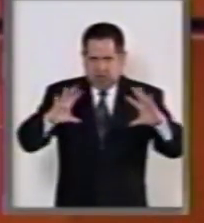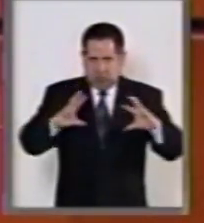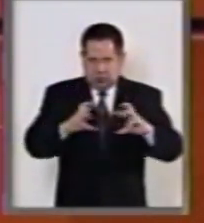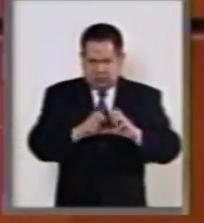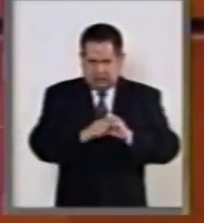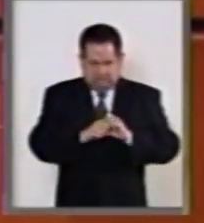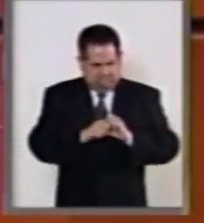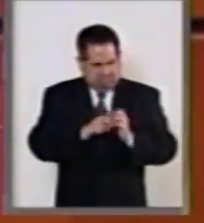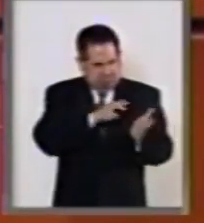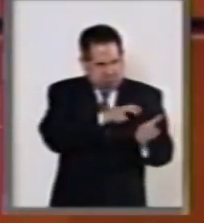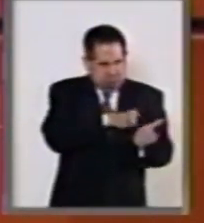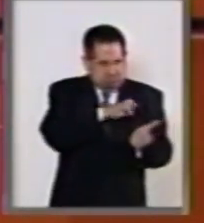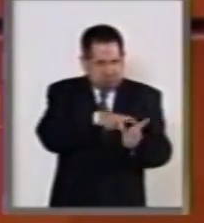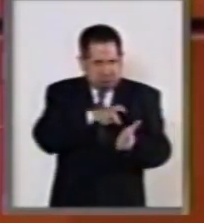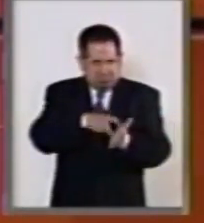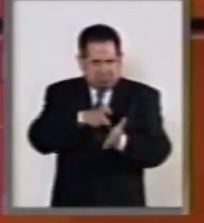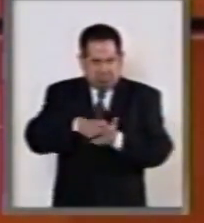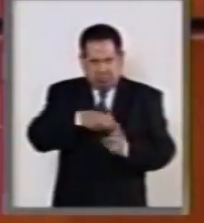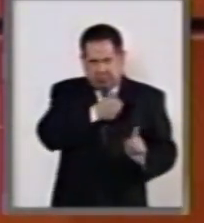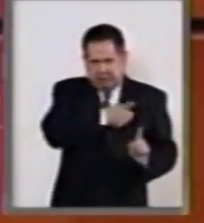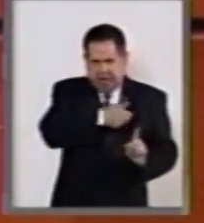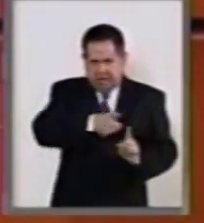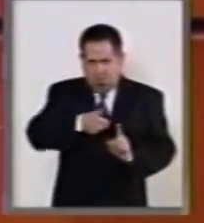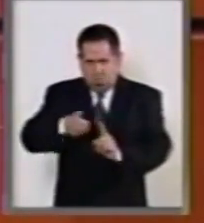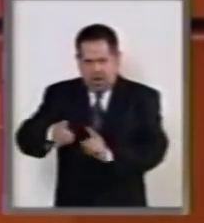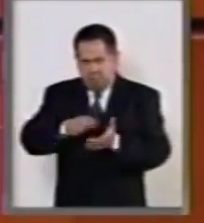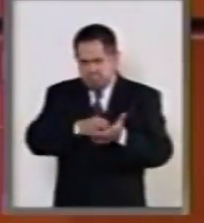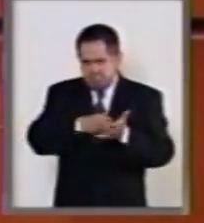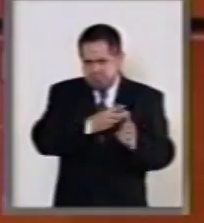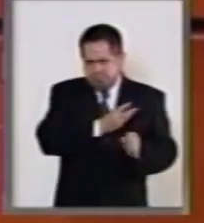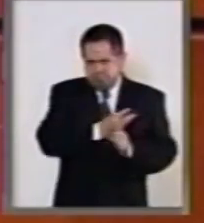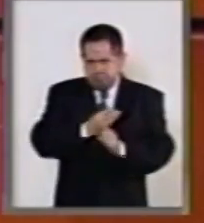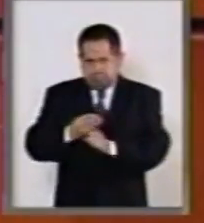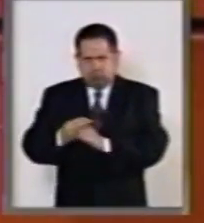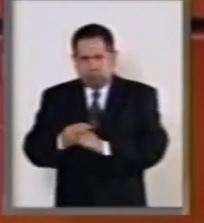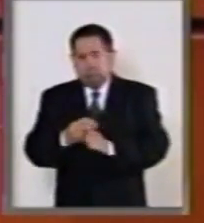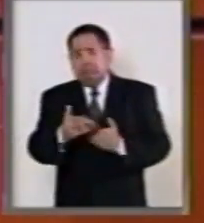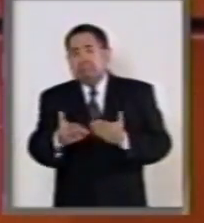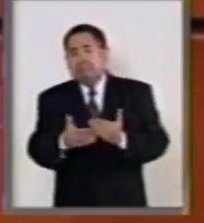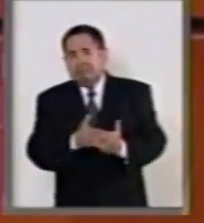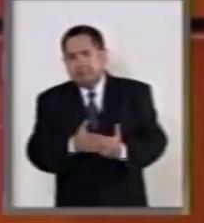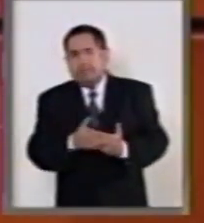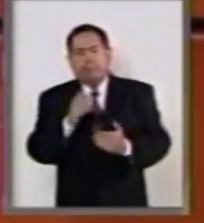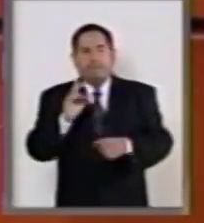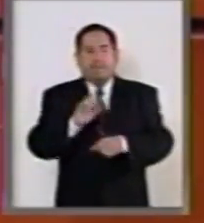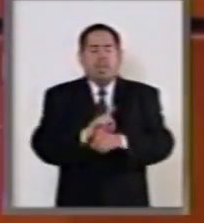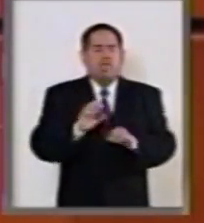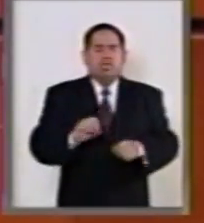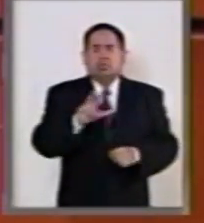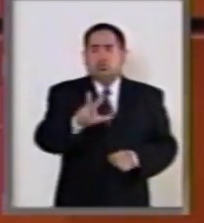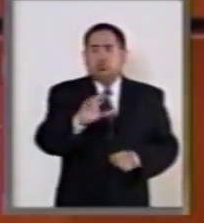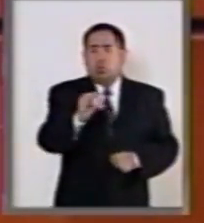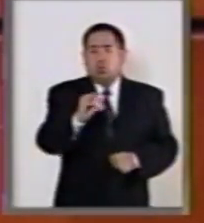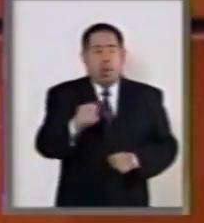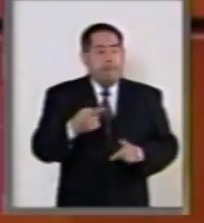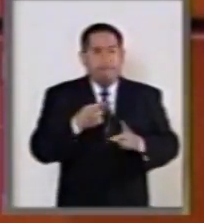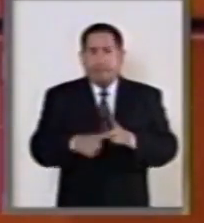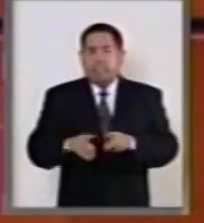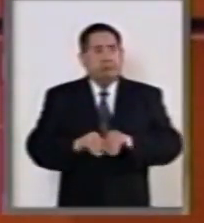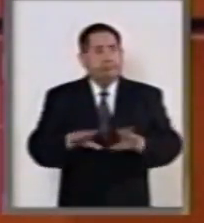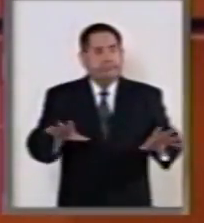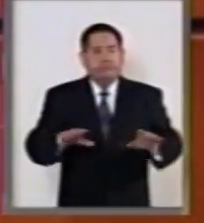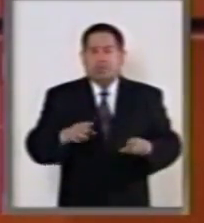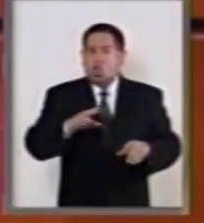las adecuaciones que necesitan prácticamente en la víspera de llegar al 18 de junio en que entre en vigor